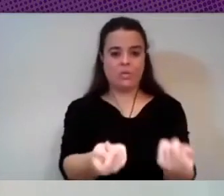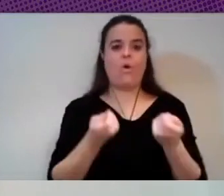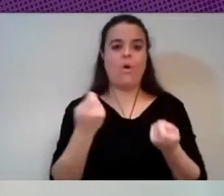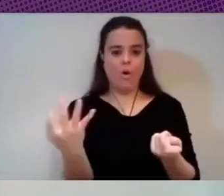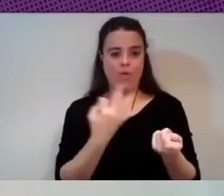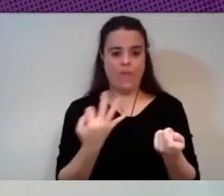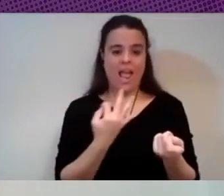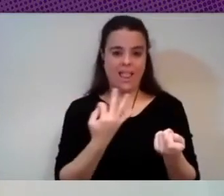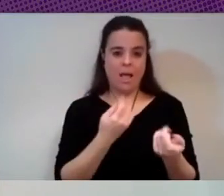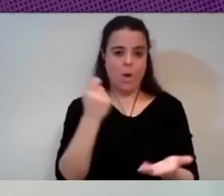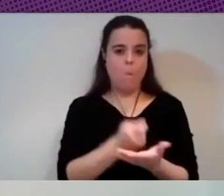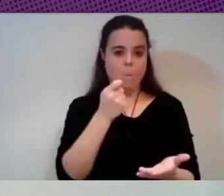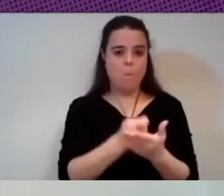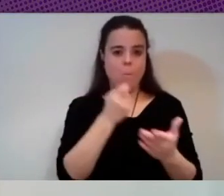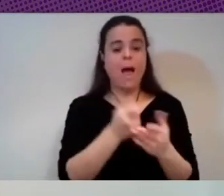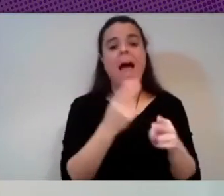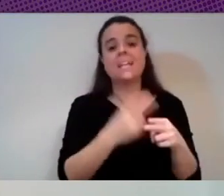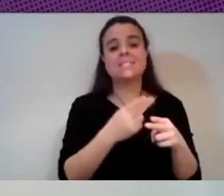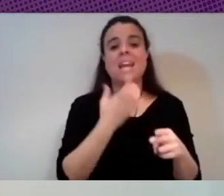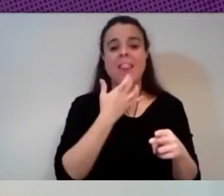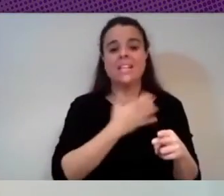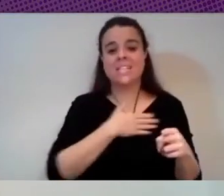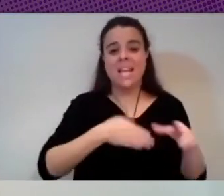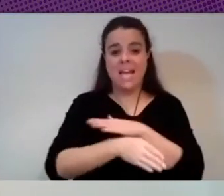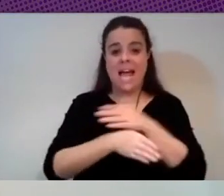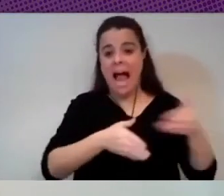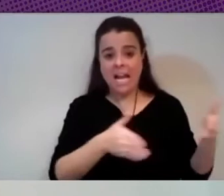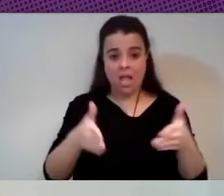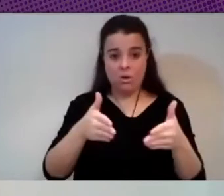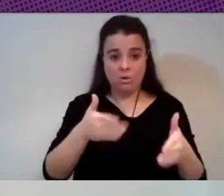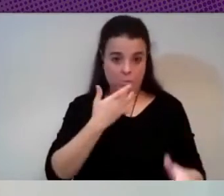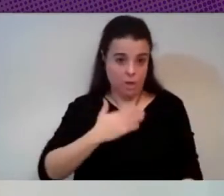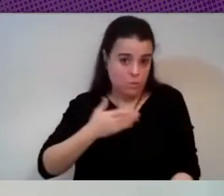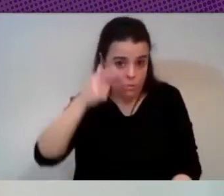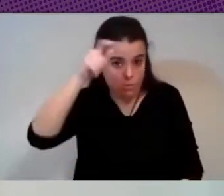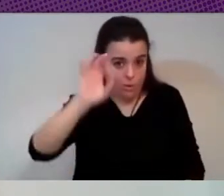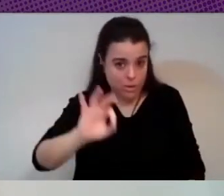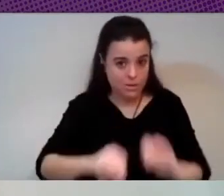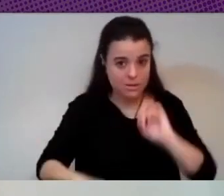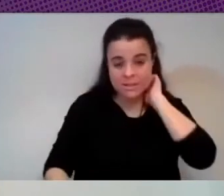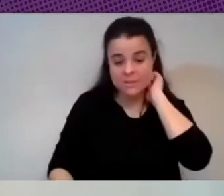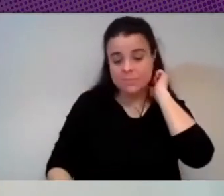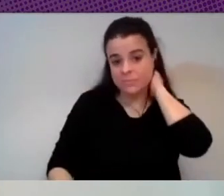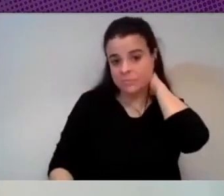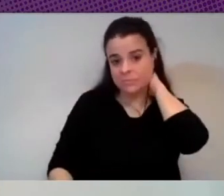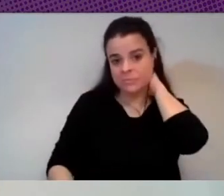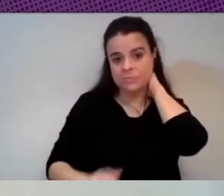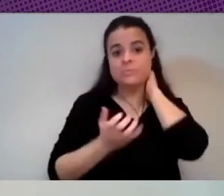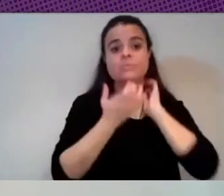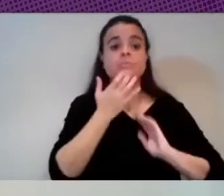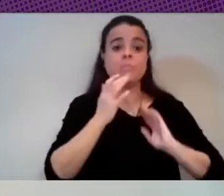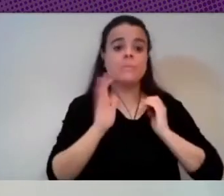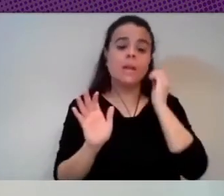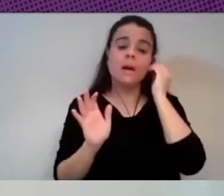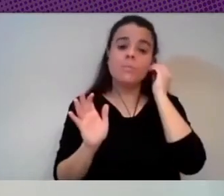hay que cobrar una entrada ahora al río esto ha pasado en mi pueblo pero bueno es un ejemplo pero en la parte digital si pensemos en